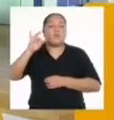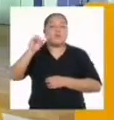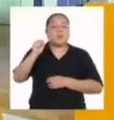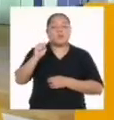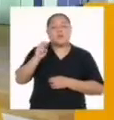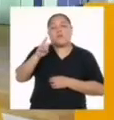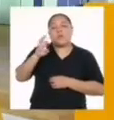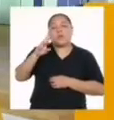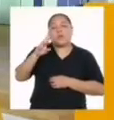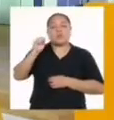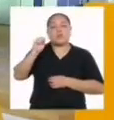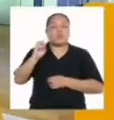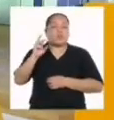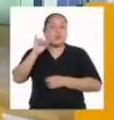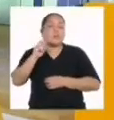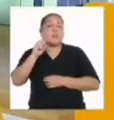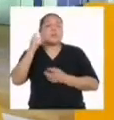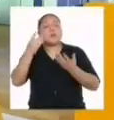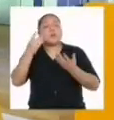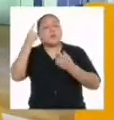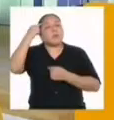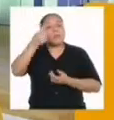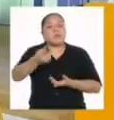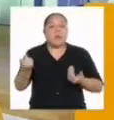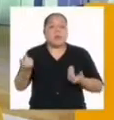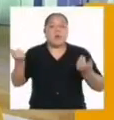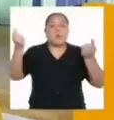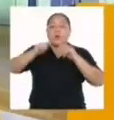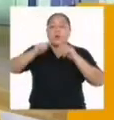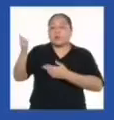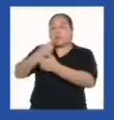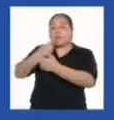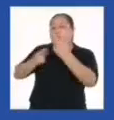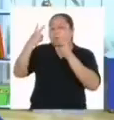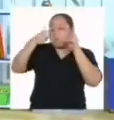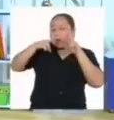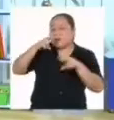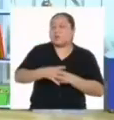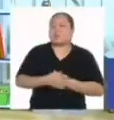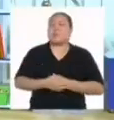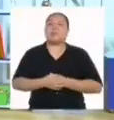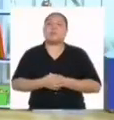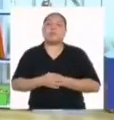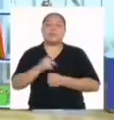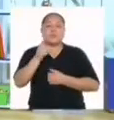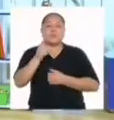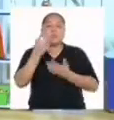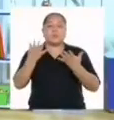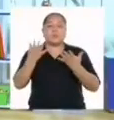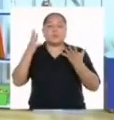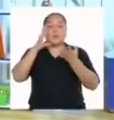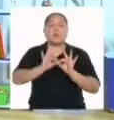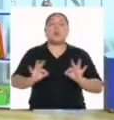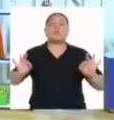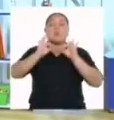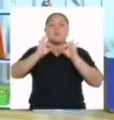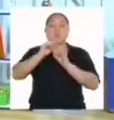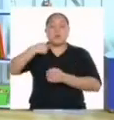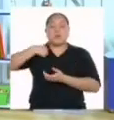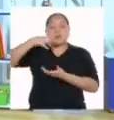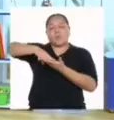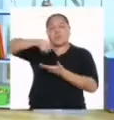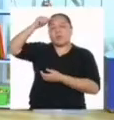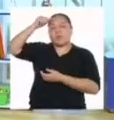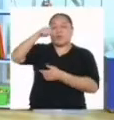¿Qué les parece si vamos a una pausa y volvemos para averiguarlo? Una de las lecciones que he aprendido durante